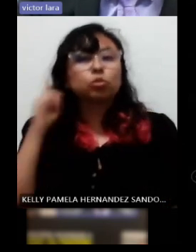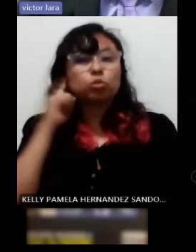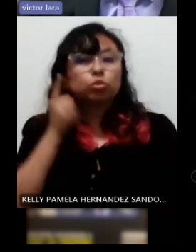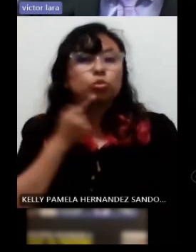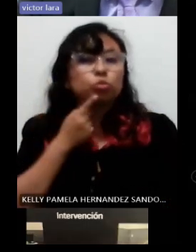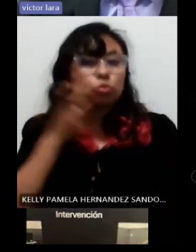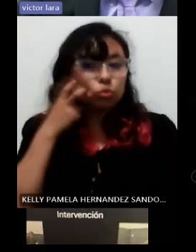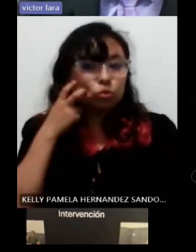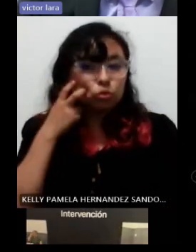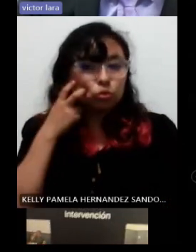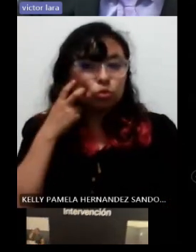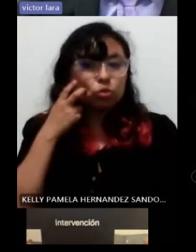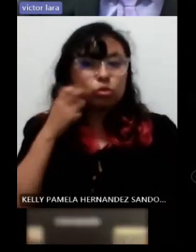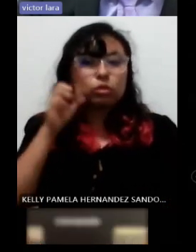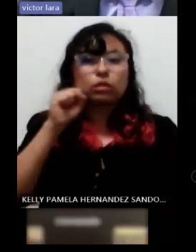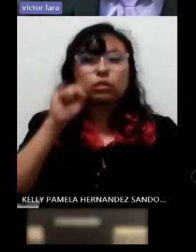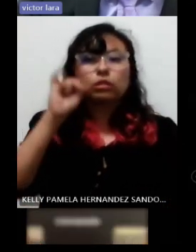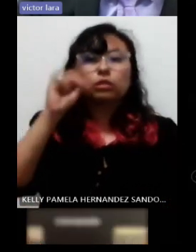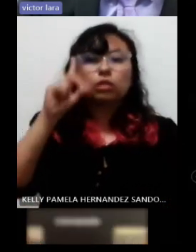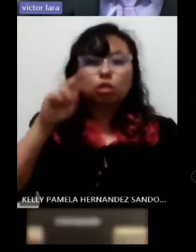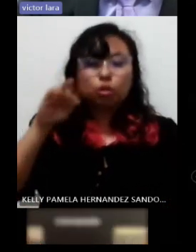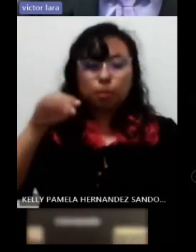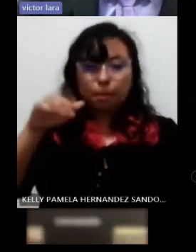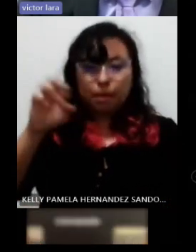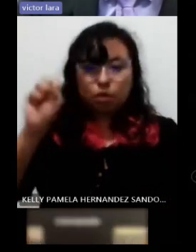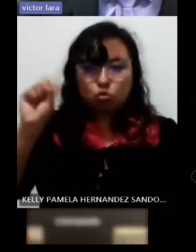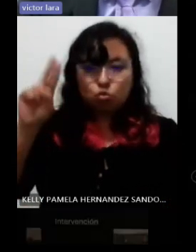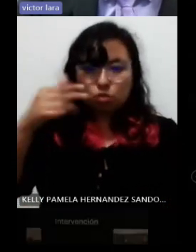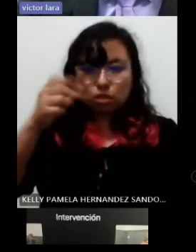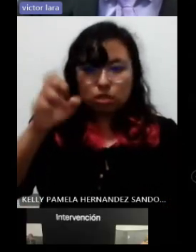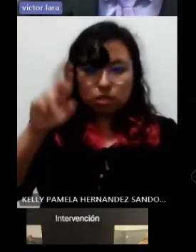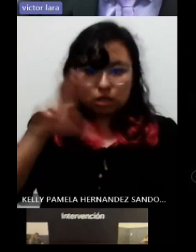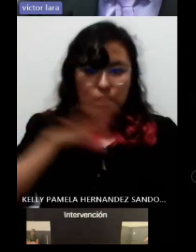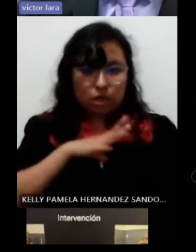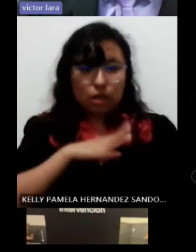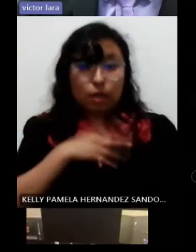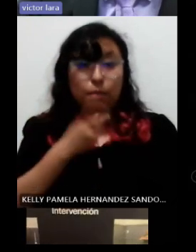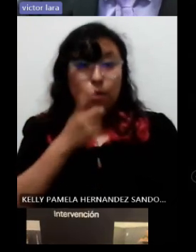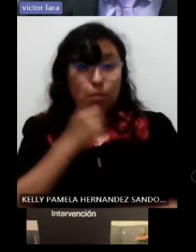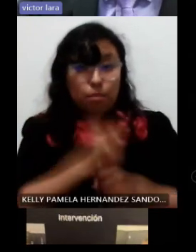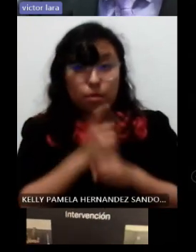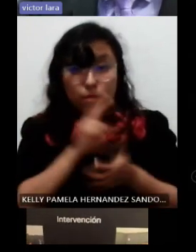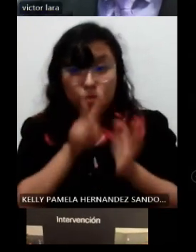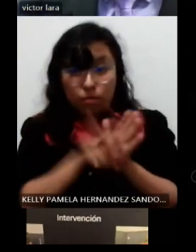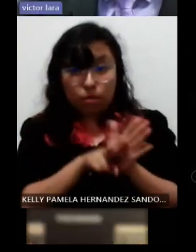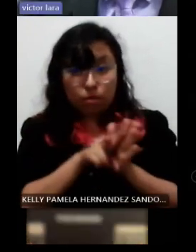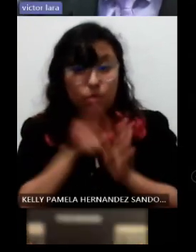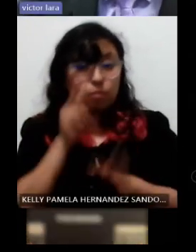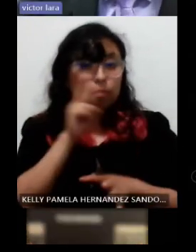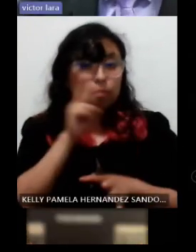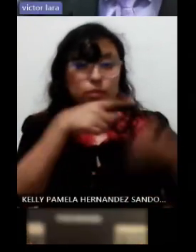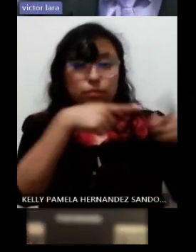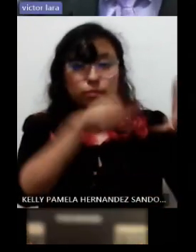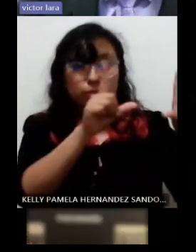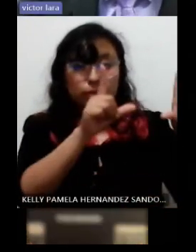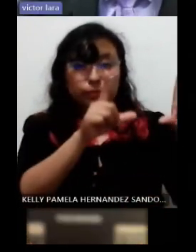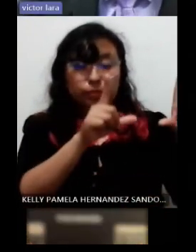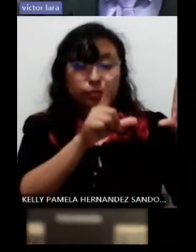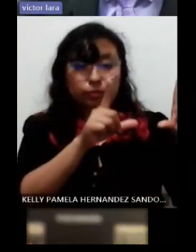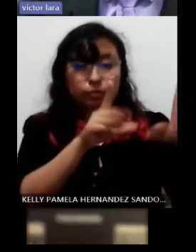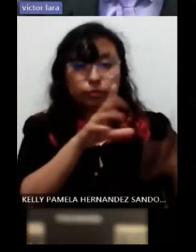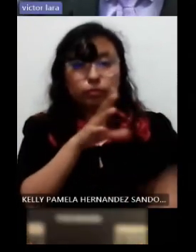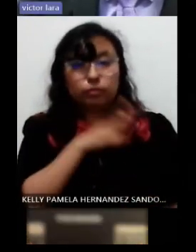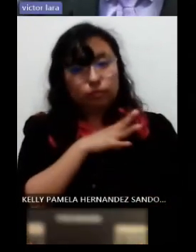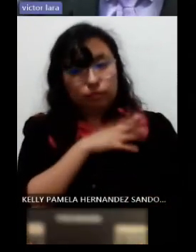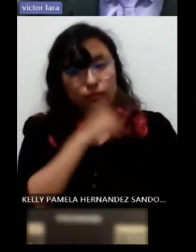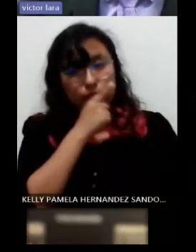con síndrome de Uchef y entonces en el primer video ustedes van a ver que una compañera que no es la licenciada Elsa Yatsari